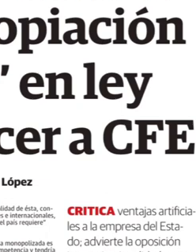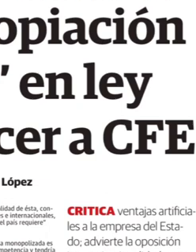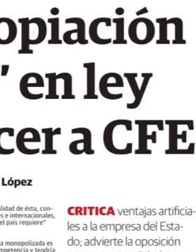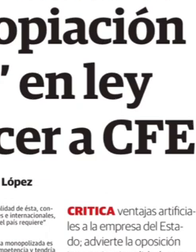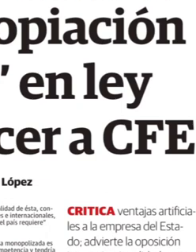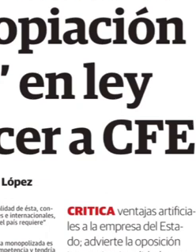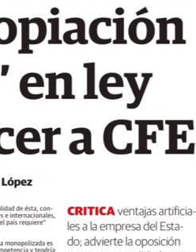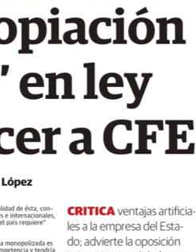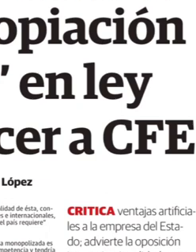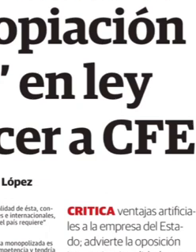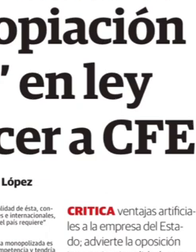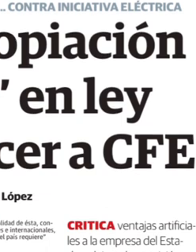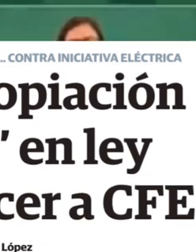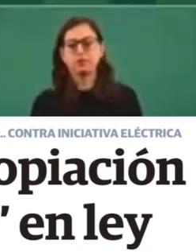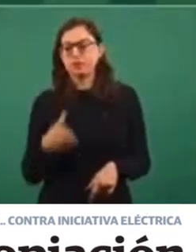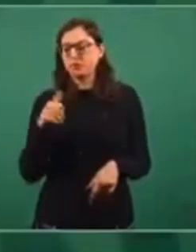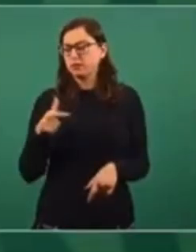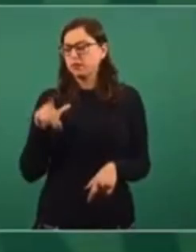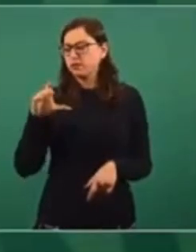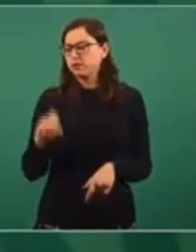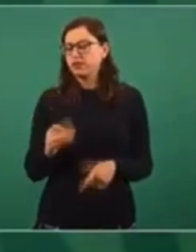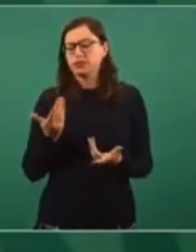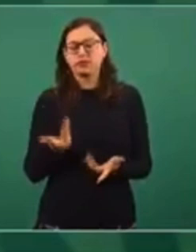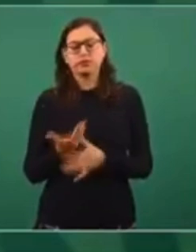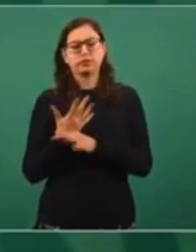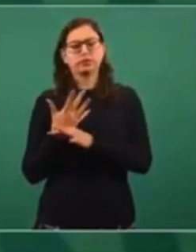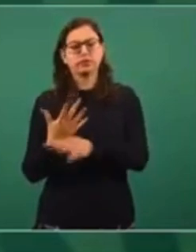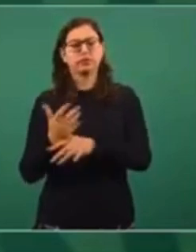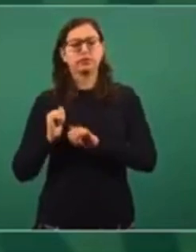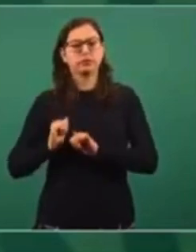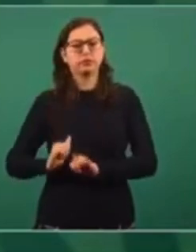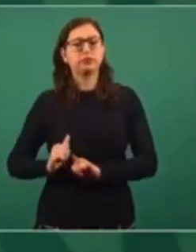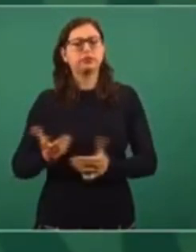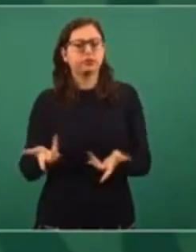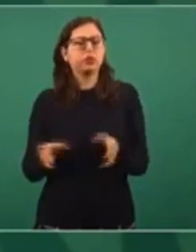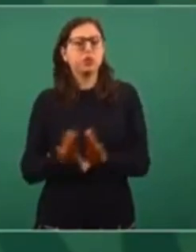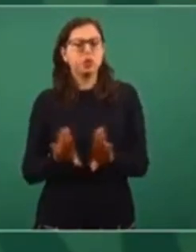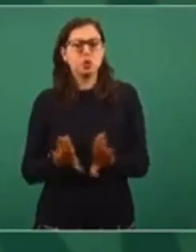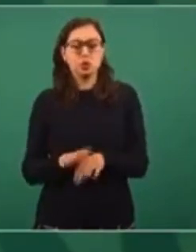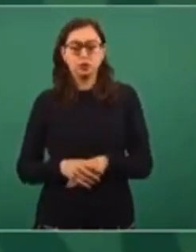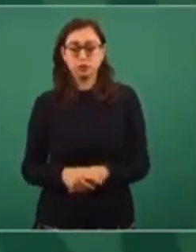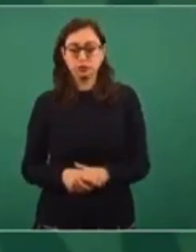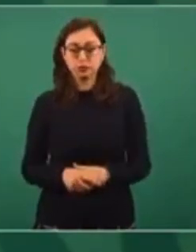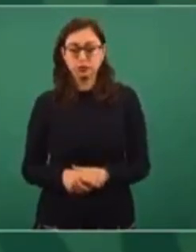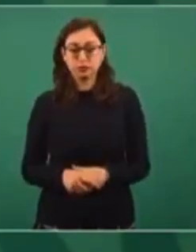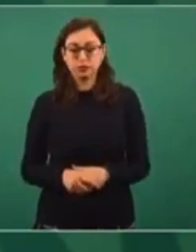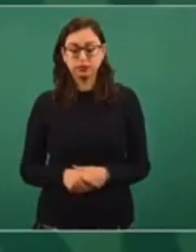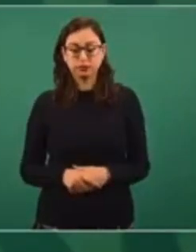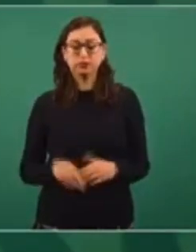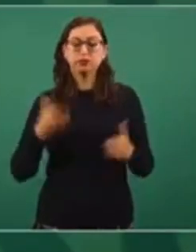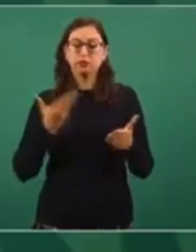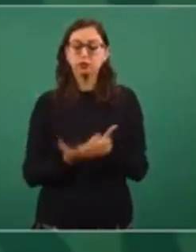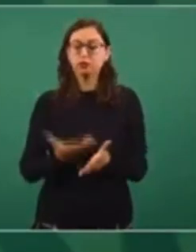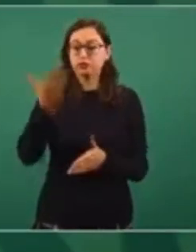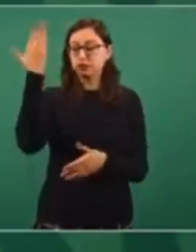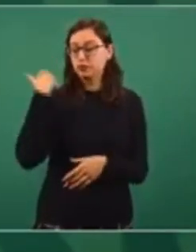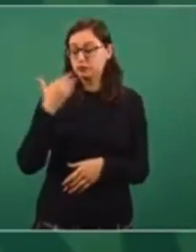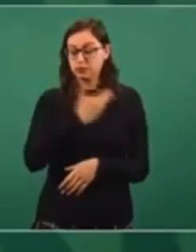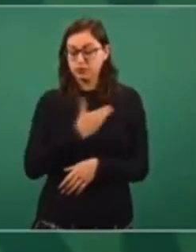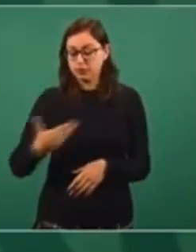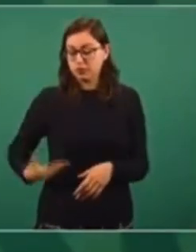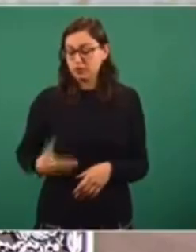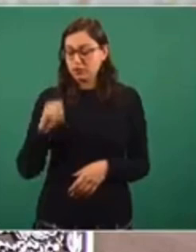para estas plantas privadas. Desde que llegó el señor presidente López Obrador al gobierno, se ha retomado la